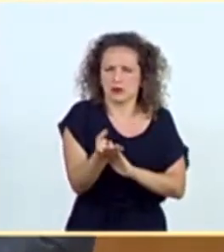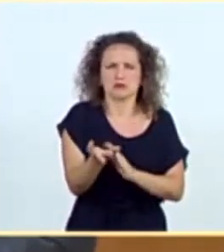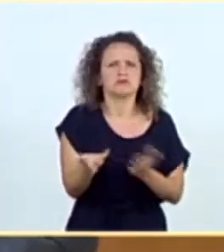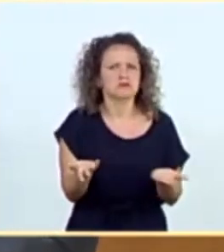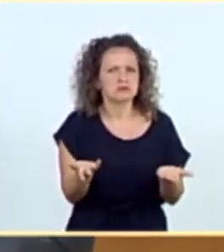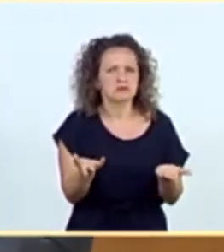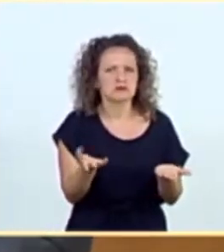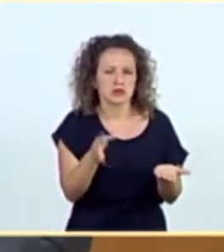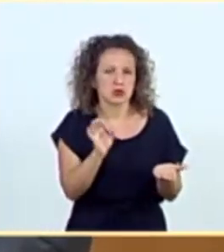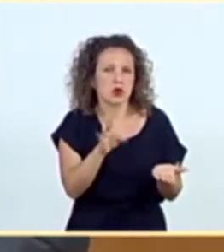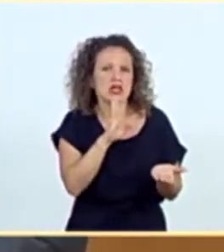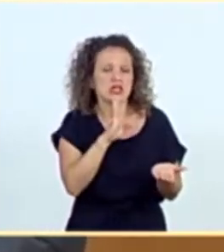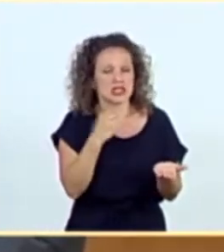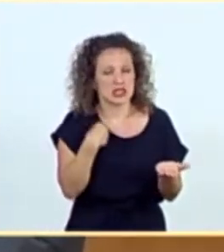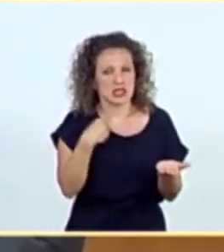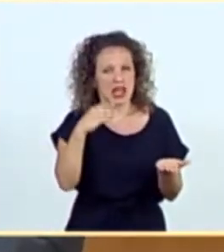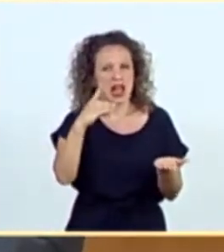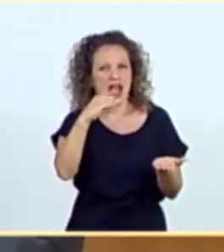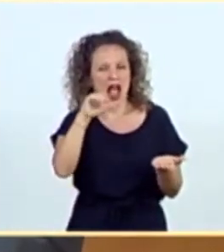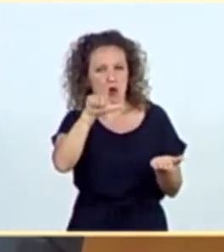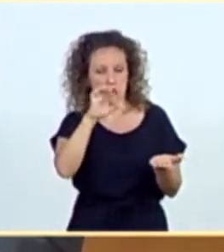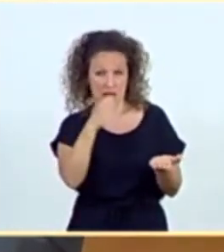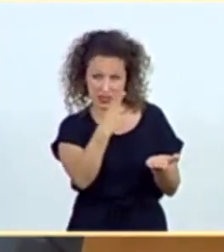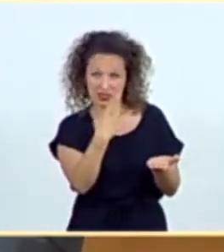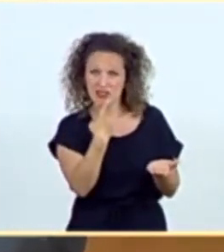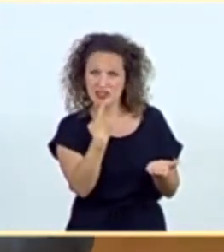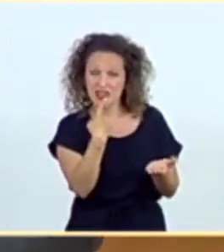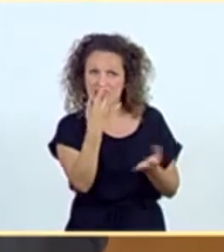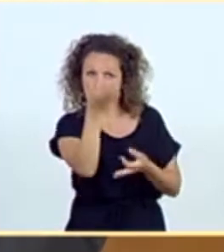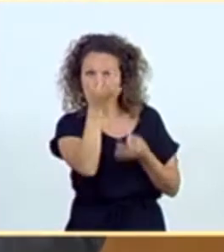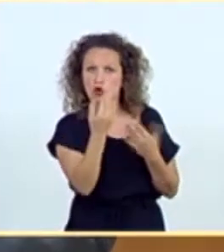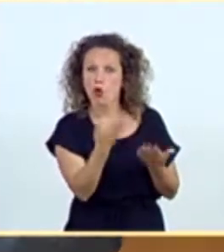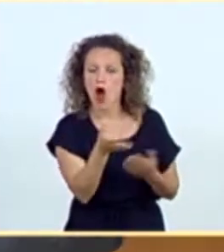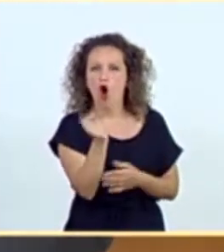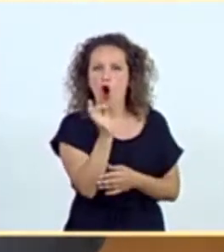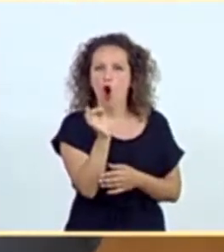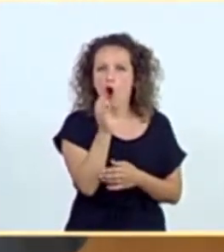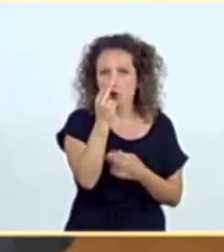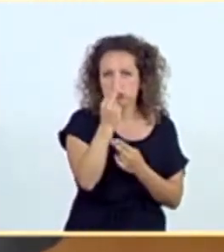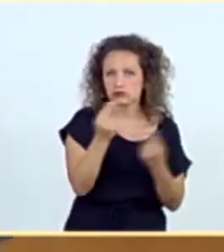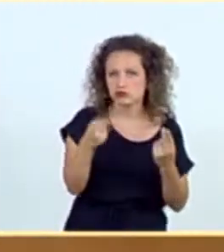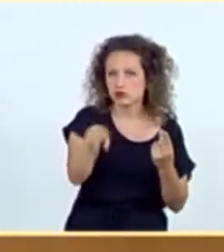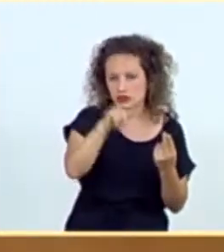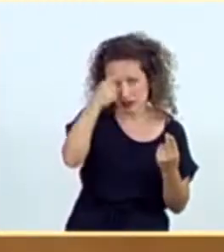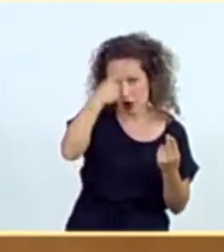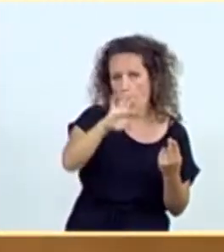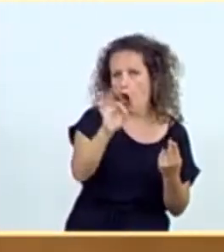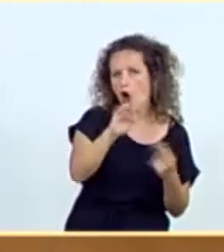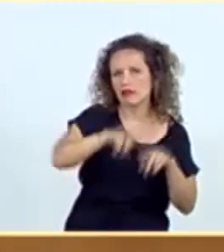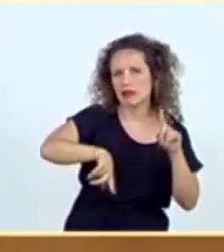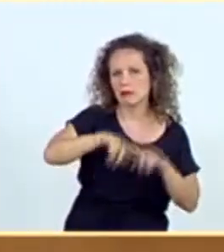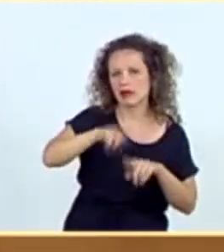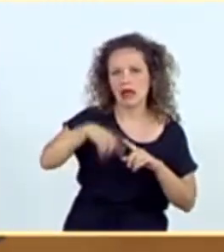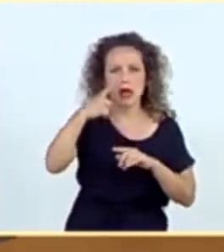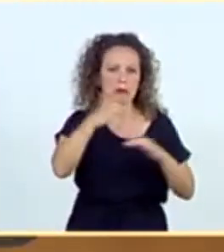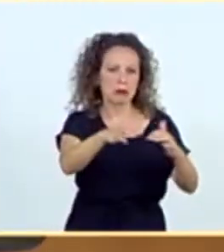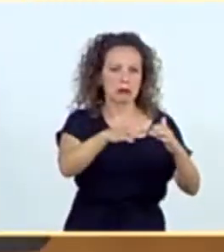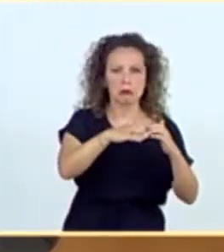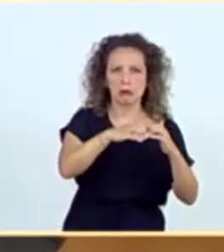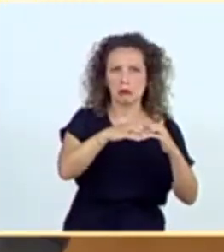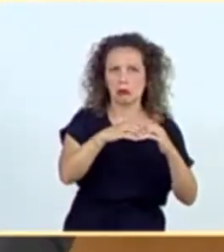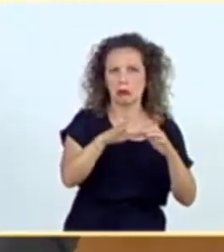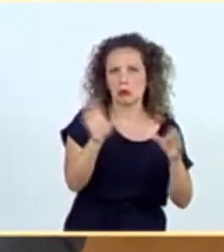la señora Calvo? ¿Los van a hacer públicos o van a ser cuestión de oportunidad política para ver si me apoya un grupo parlamentario, una